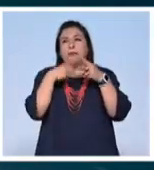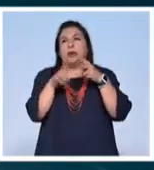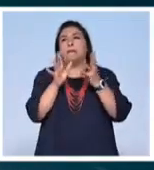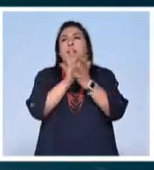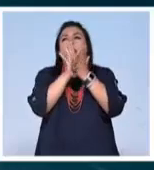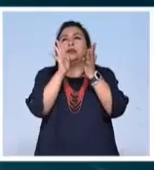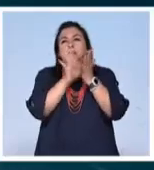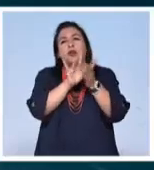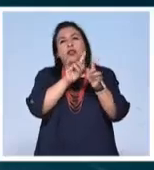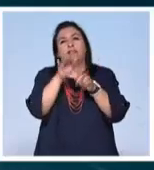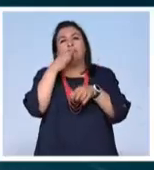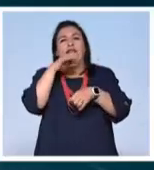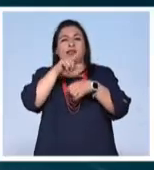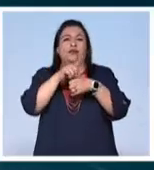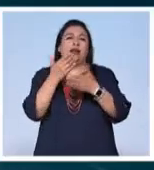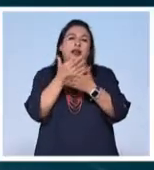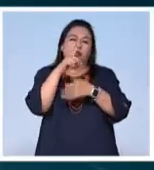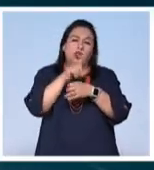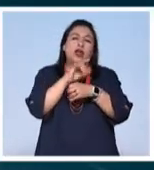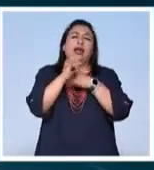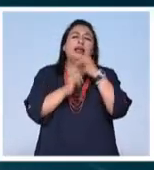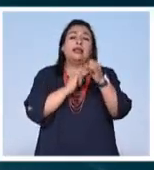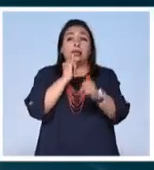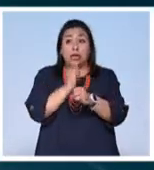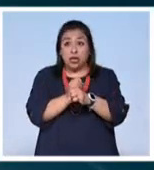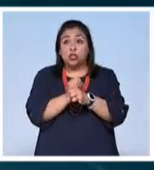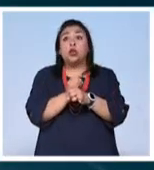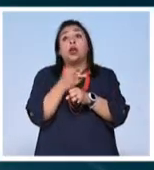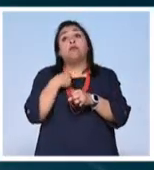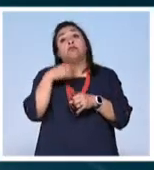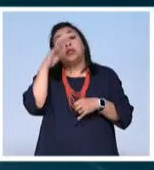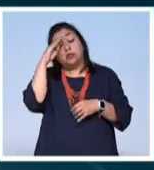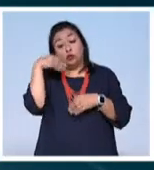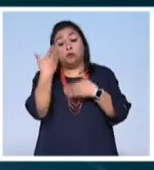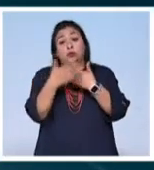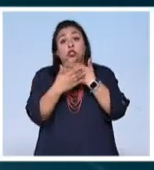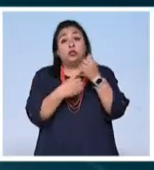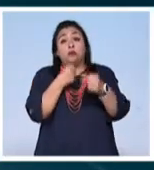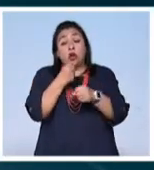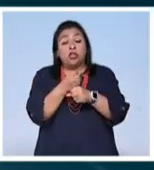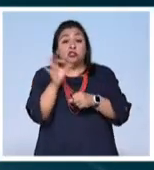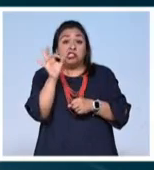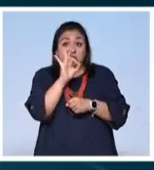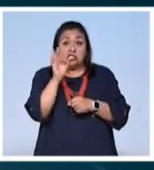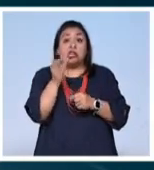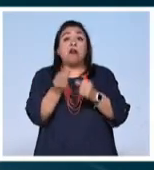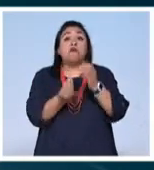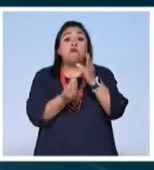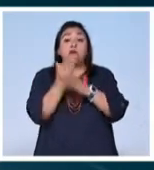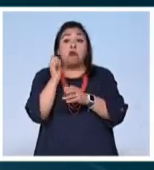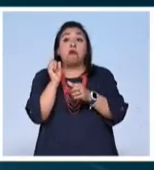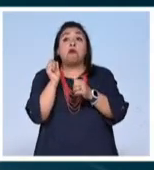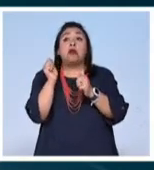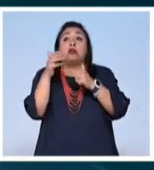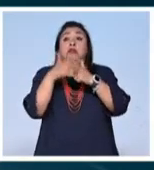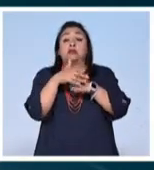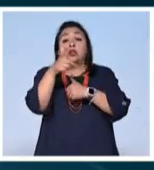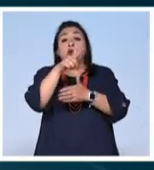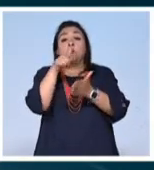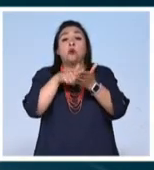participación en varios festivales nacionales e internacionales y se espera que para el próximo año se estrene en la Cineteca Nacional.